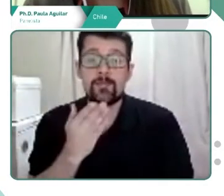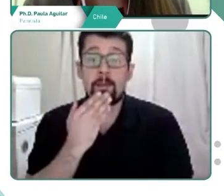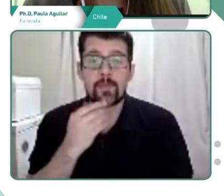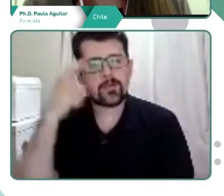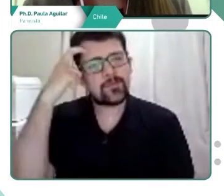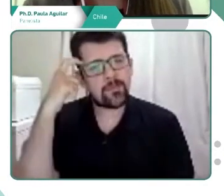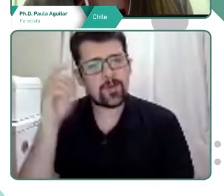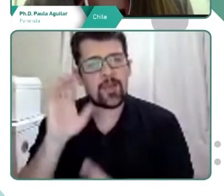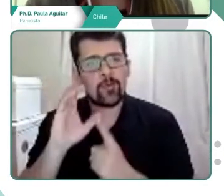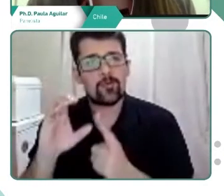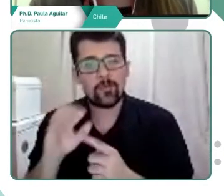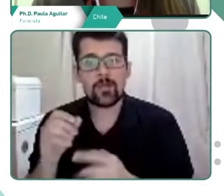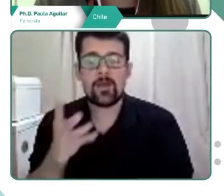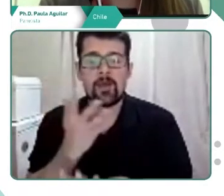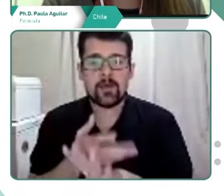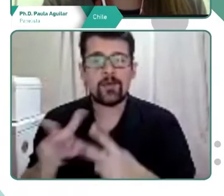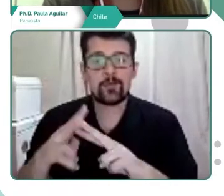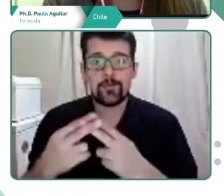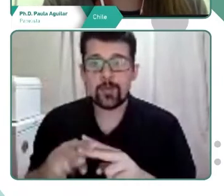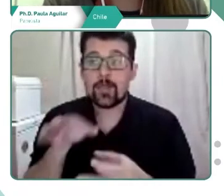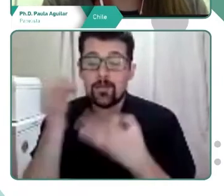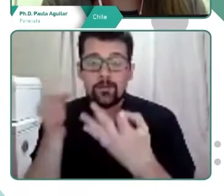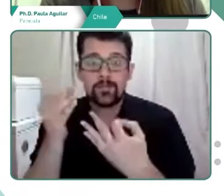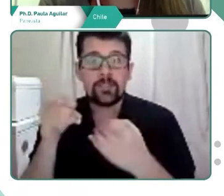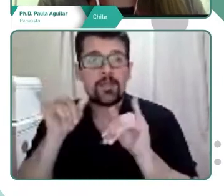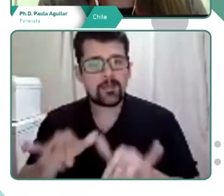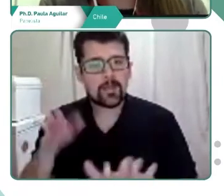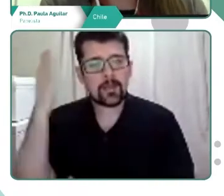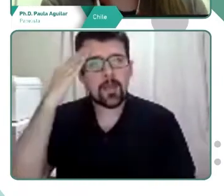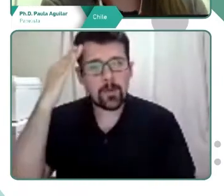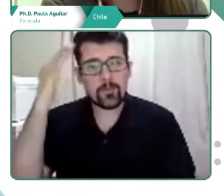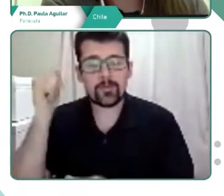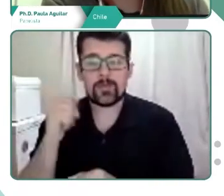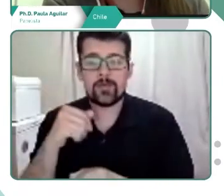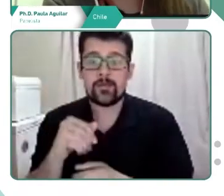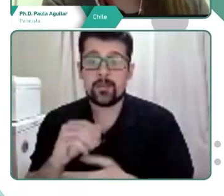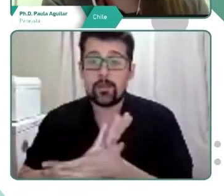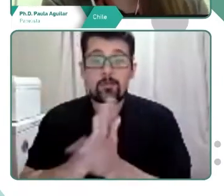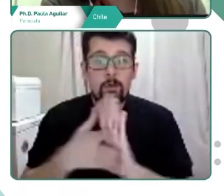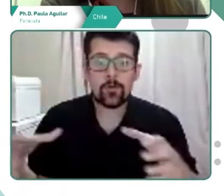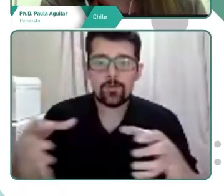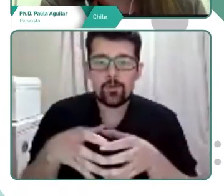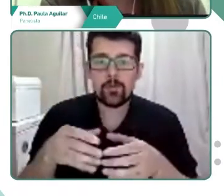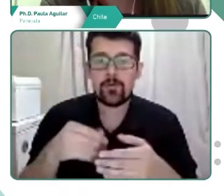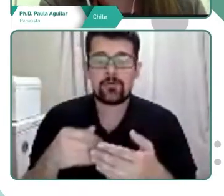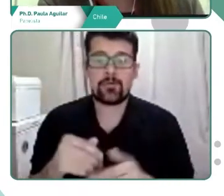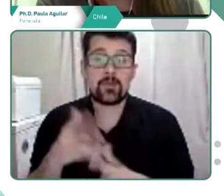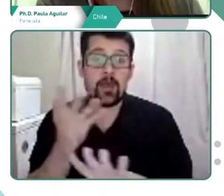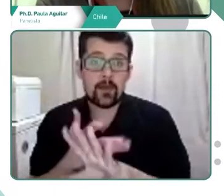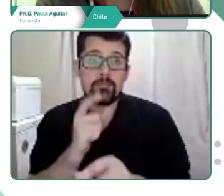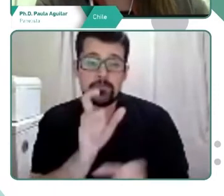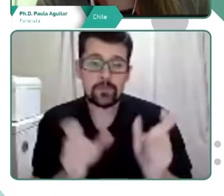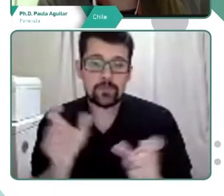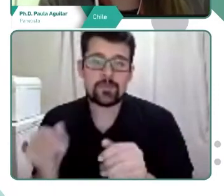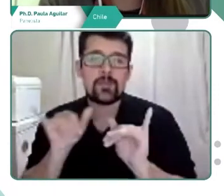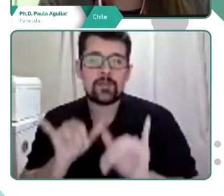territorial está compuesta por discursos que se conservan en la memoria colectiva, en la cual cada sujeto está obligado a situarse. Eso siguiendo, por supuesto, a Todorov y